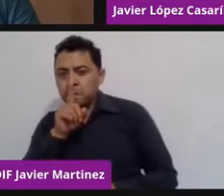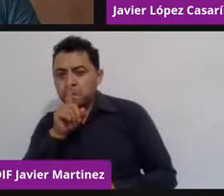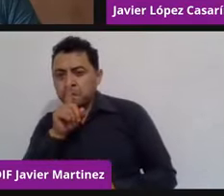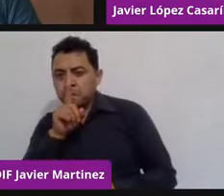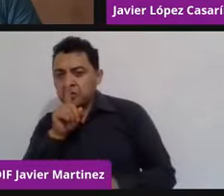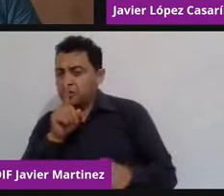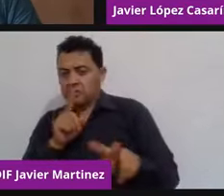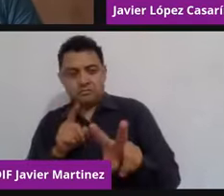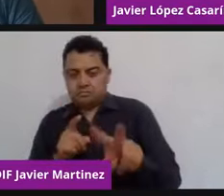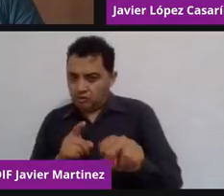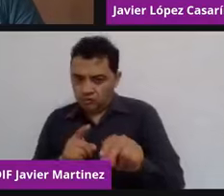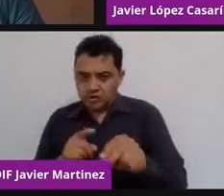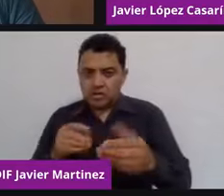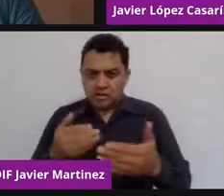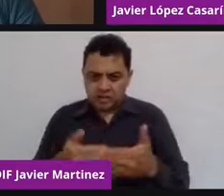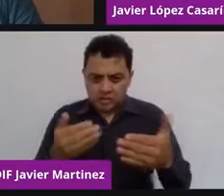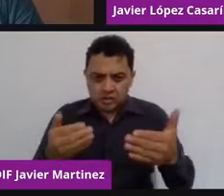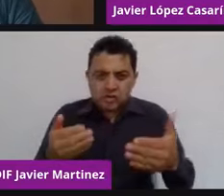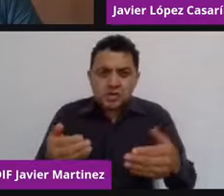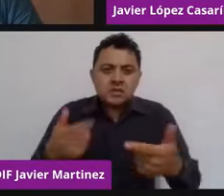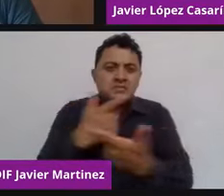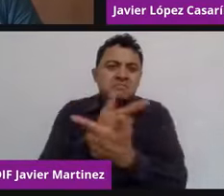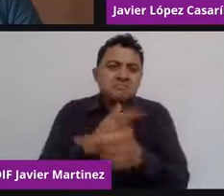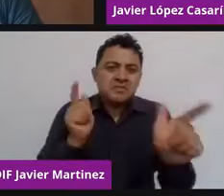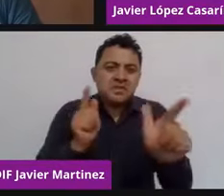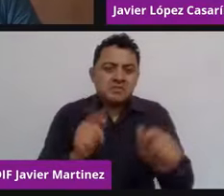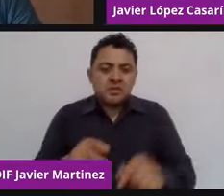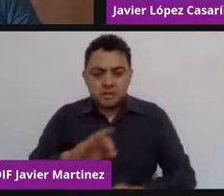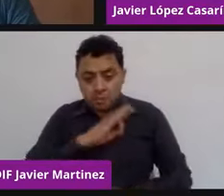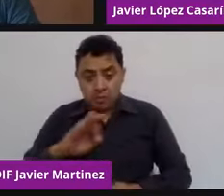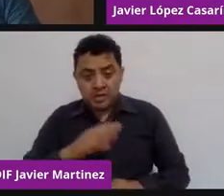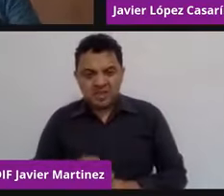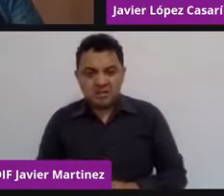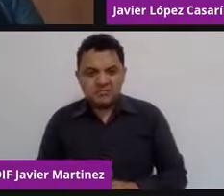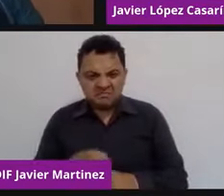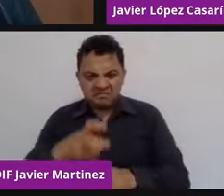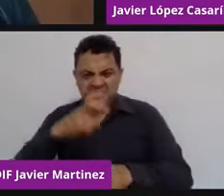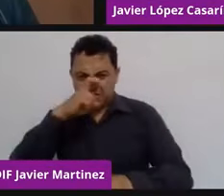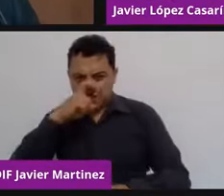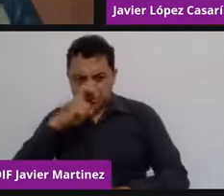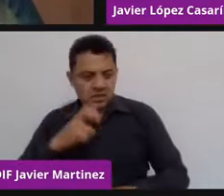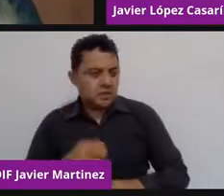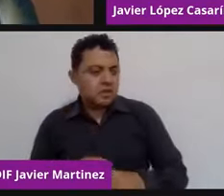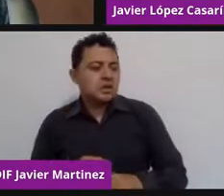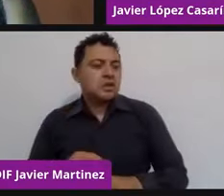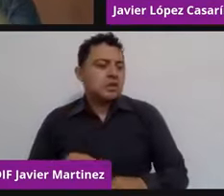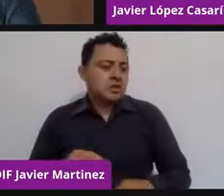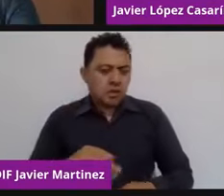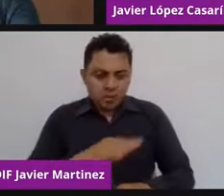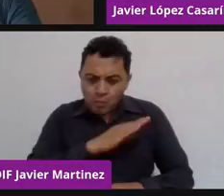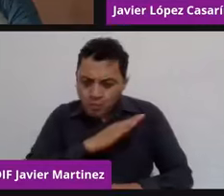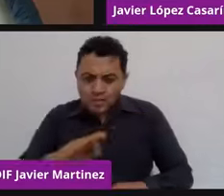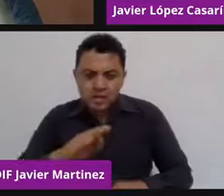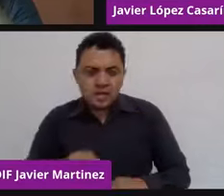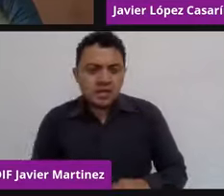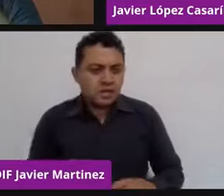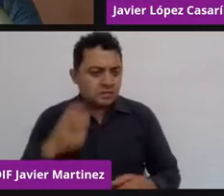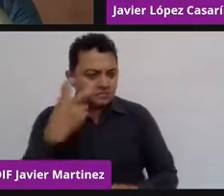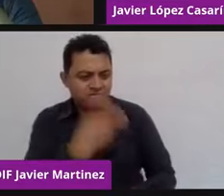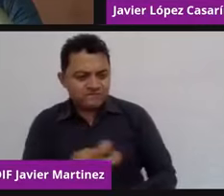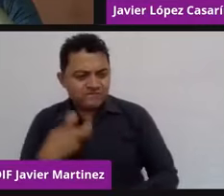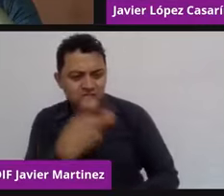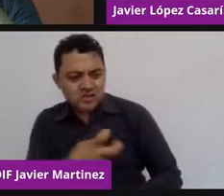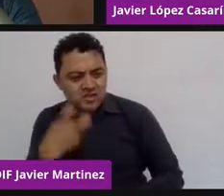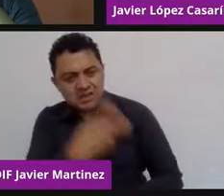inconformista, es crítico, es exigente, ¿no? Empiezas tú a tener y a elevar tus niveles, no